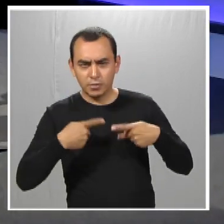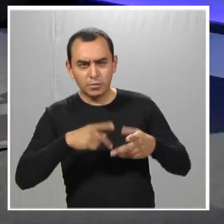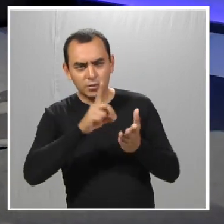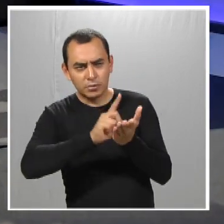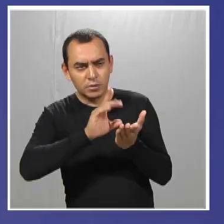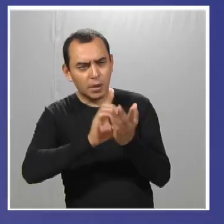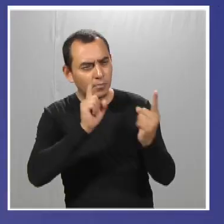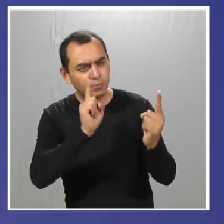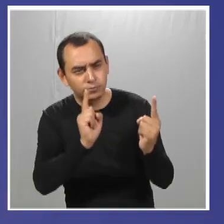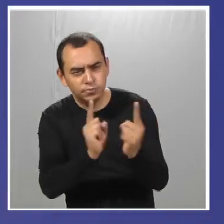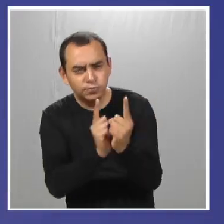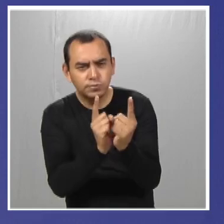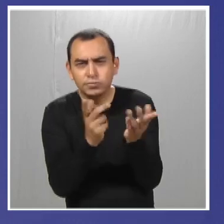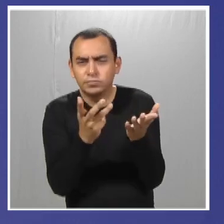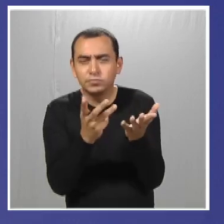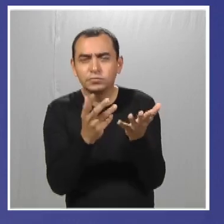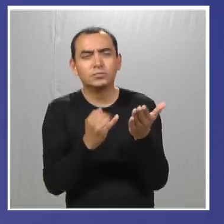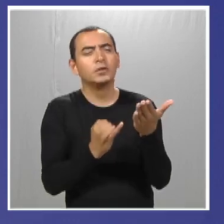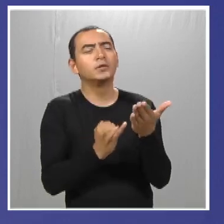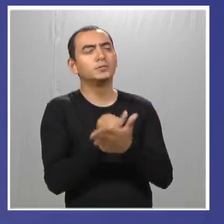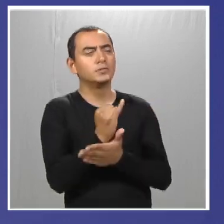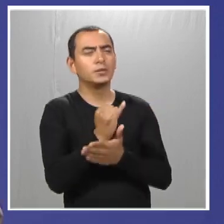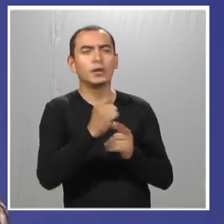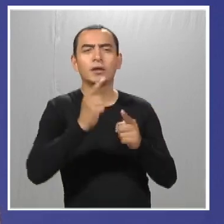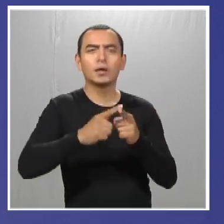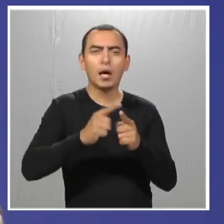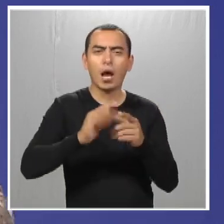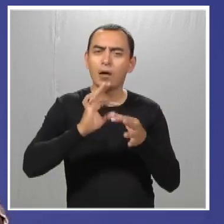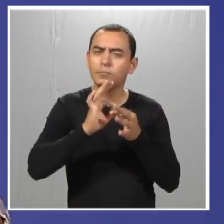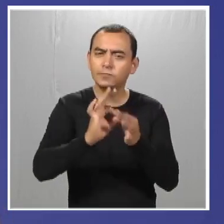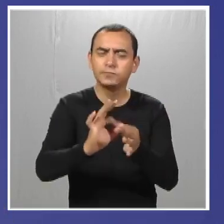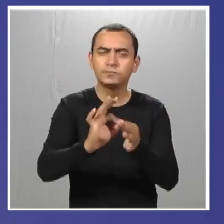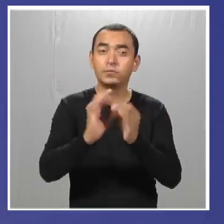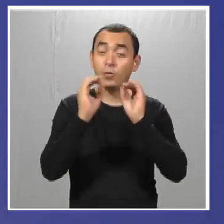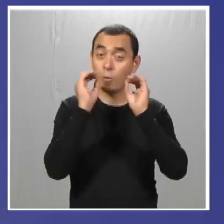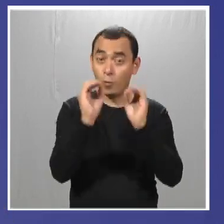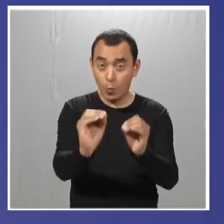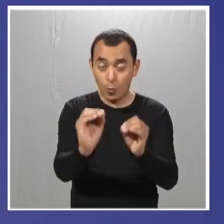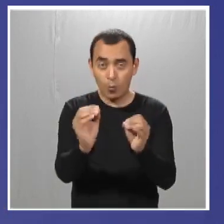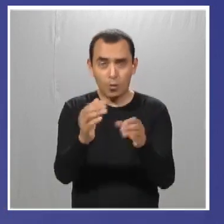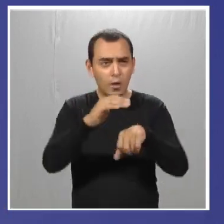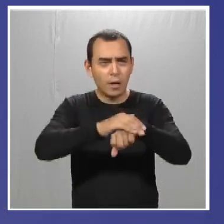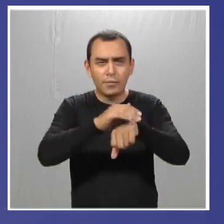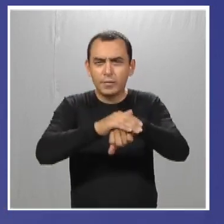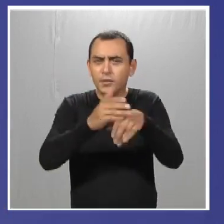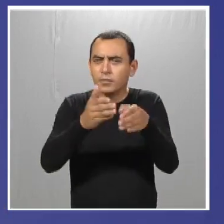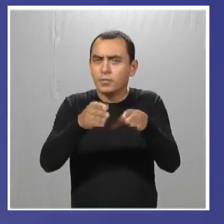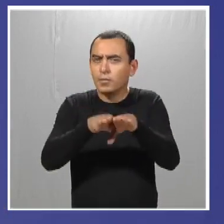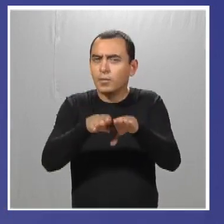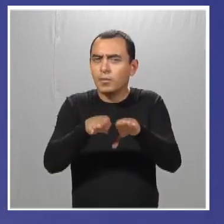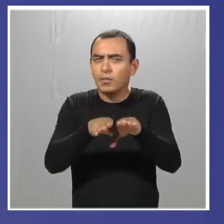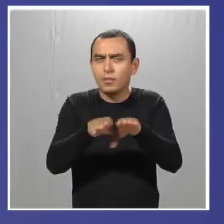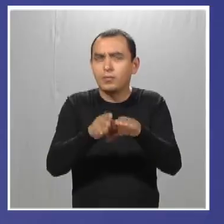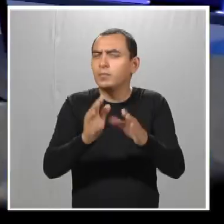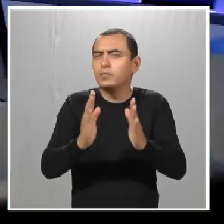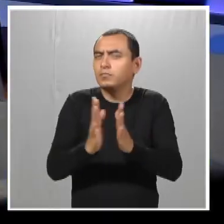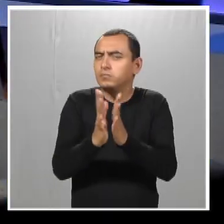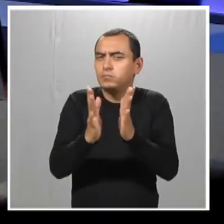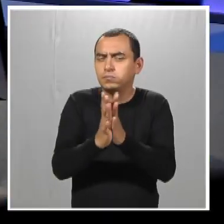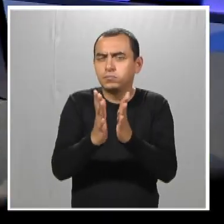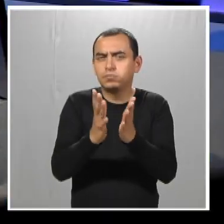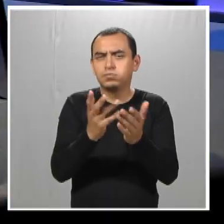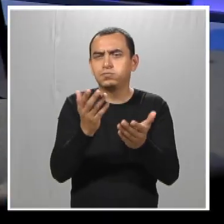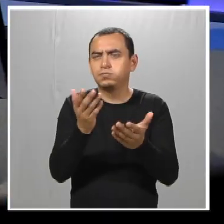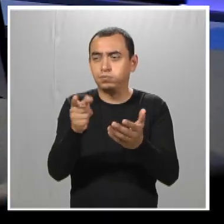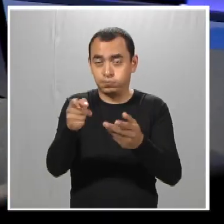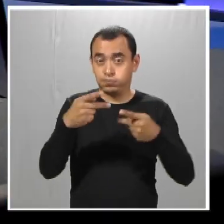con alguna condición en específico y deciden con quién hacer match o se hace alguna reunión. ¿Cómo es esta participación que